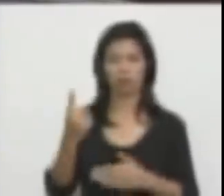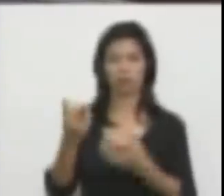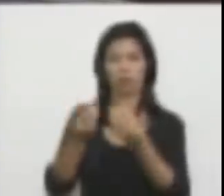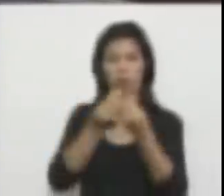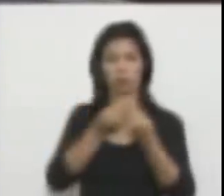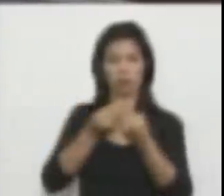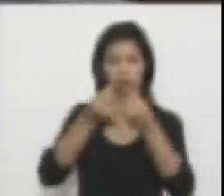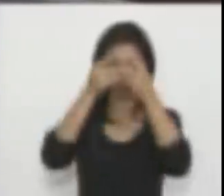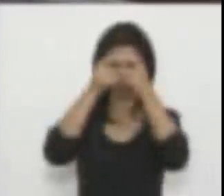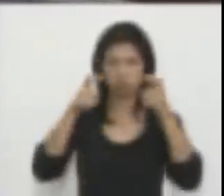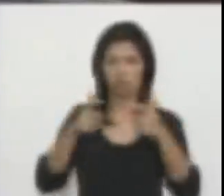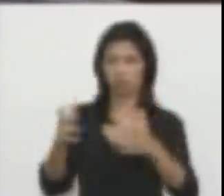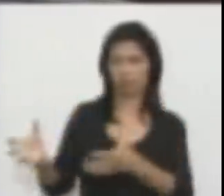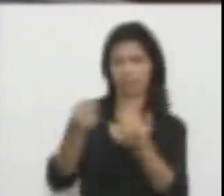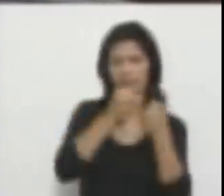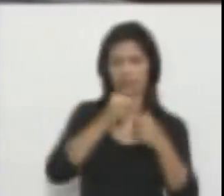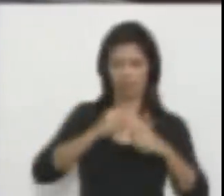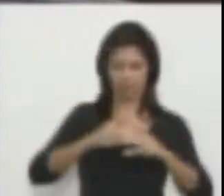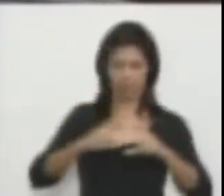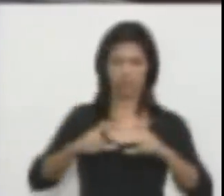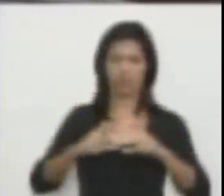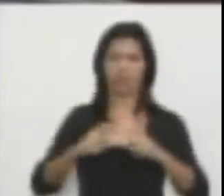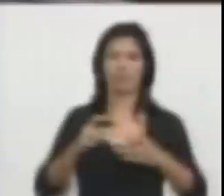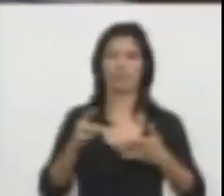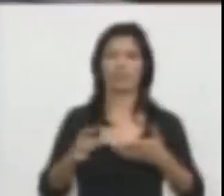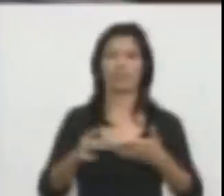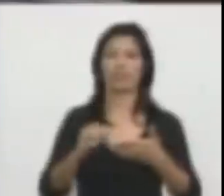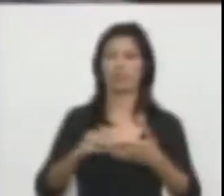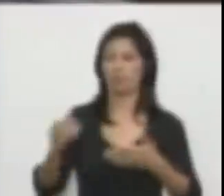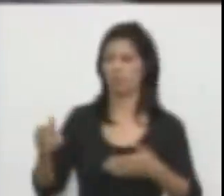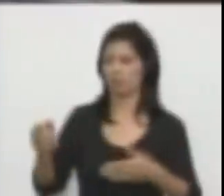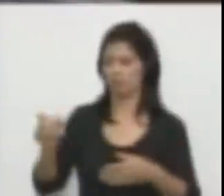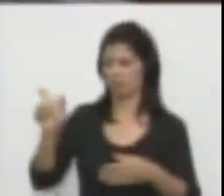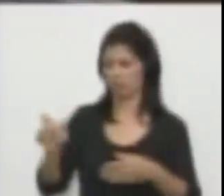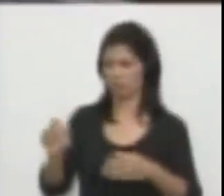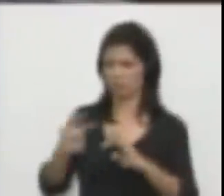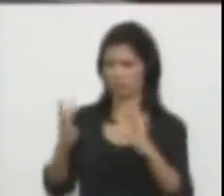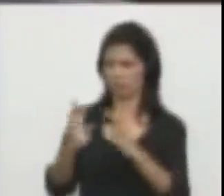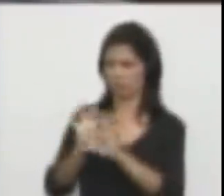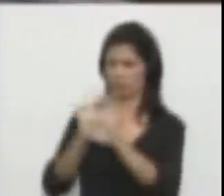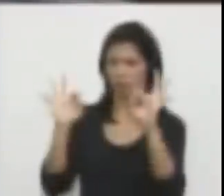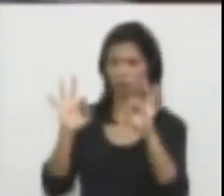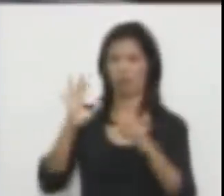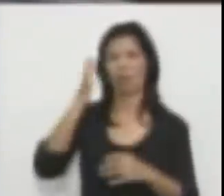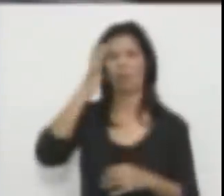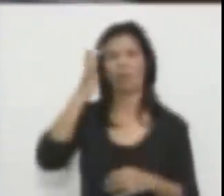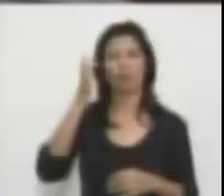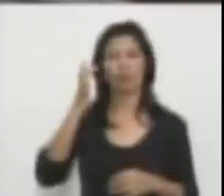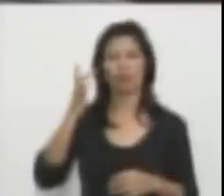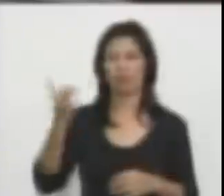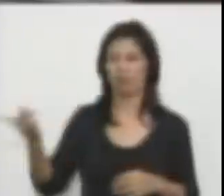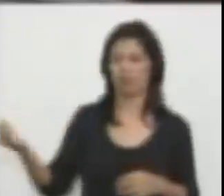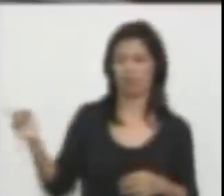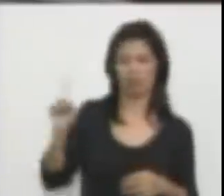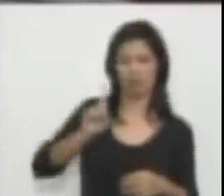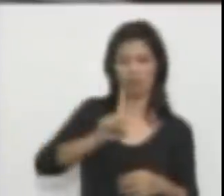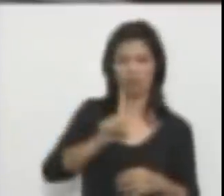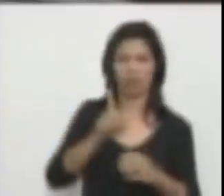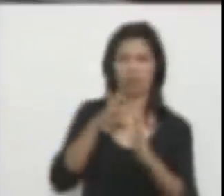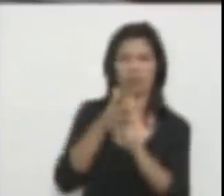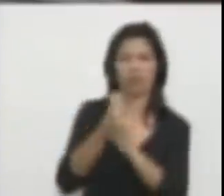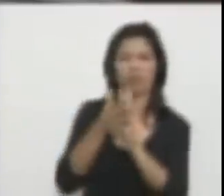por venir a conversar sobre situaciones